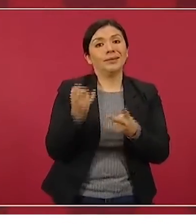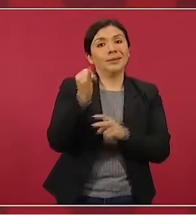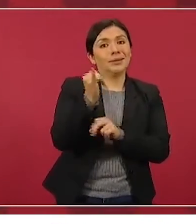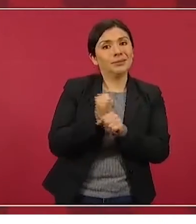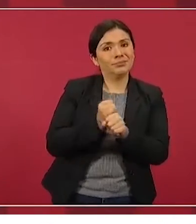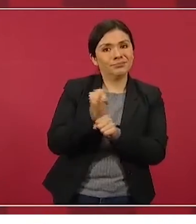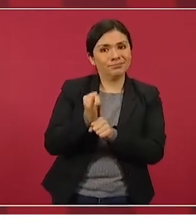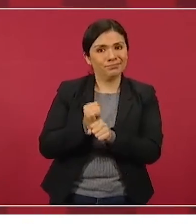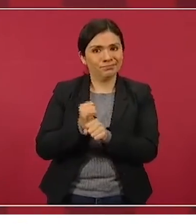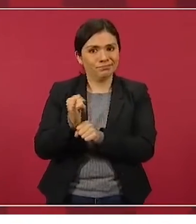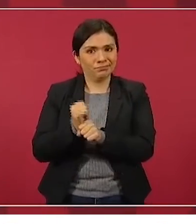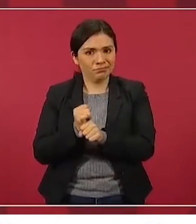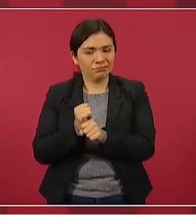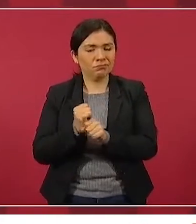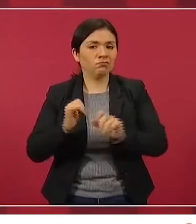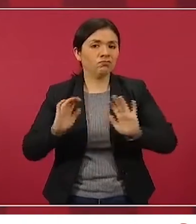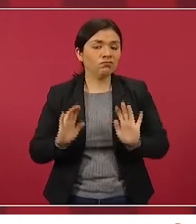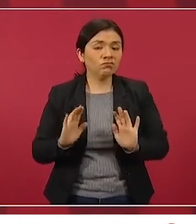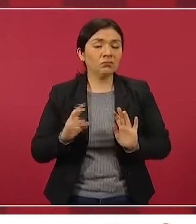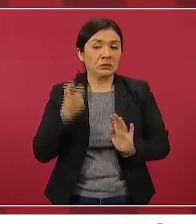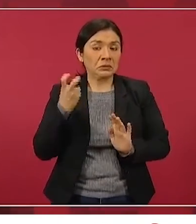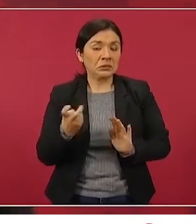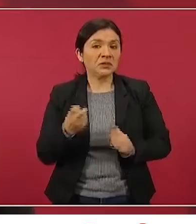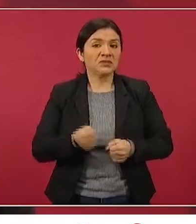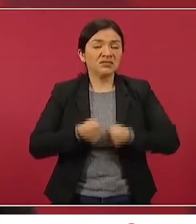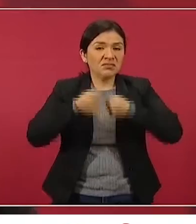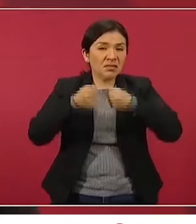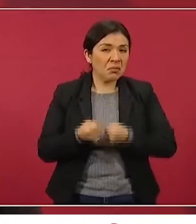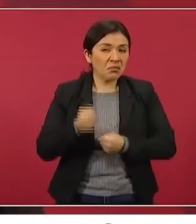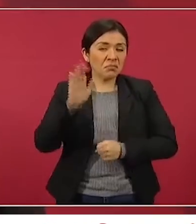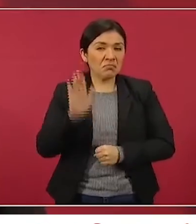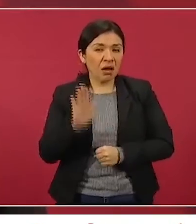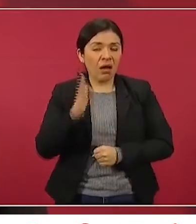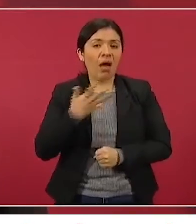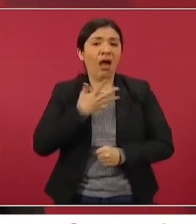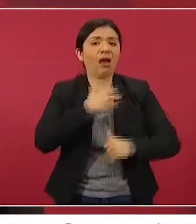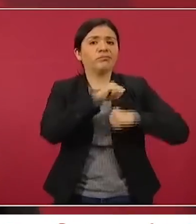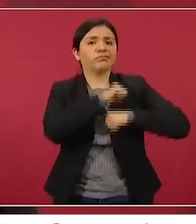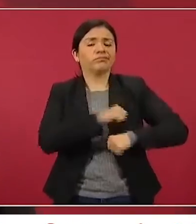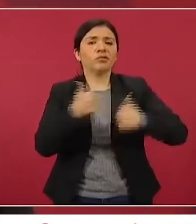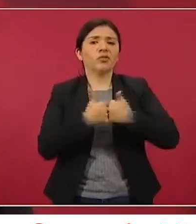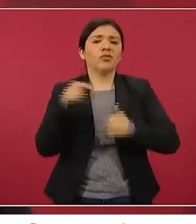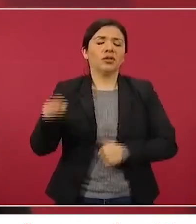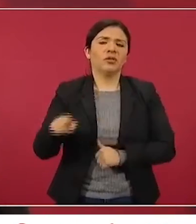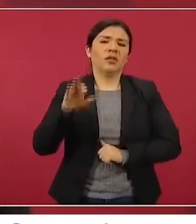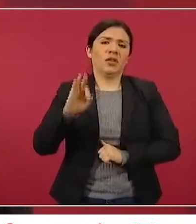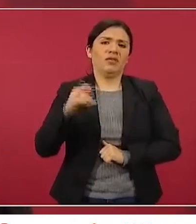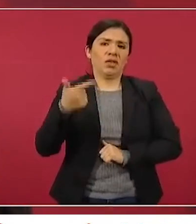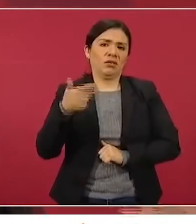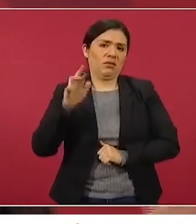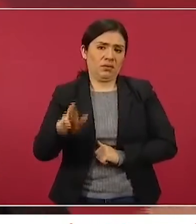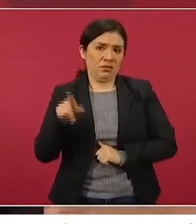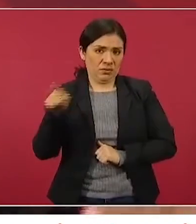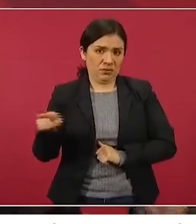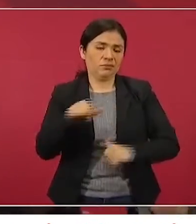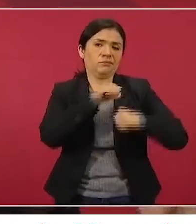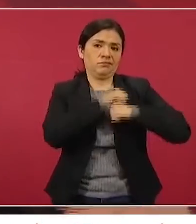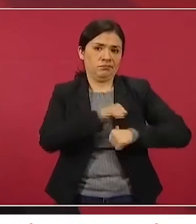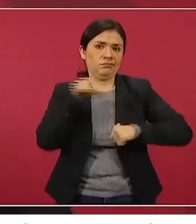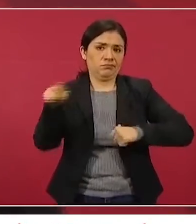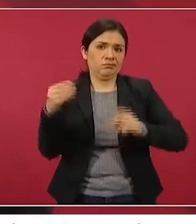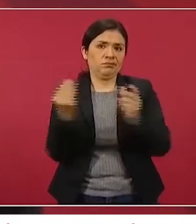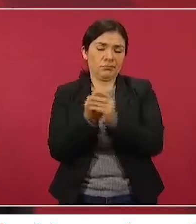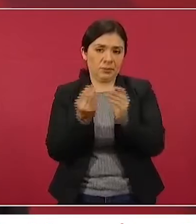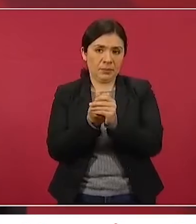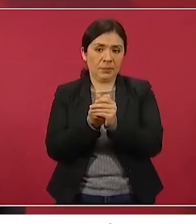seguramente está a cargo de la Fiscalía. Eso corresponde a